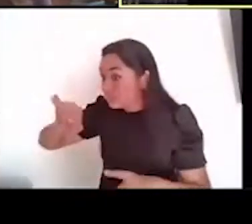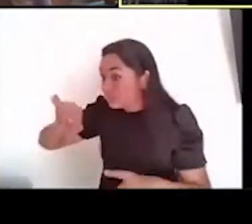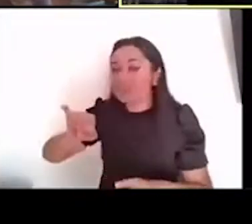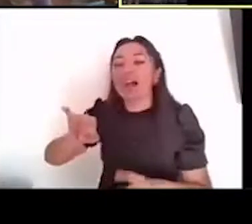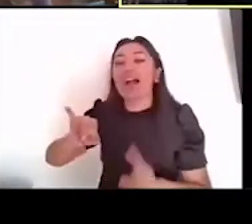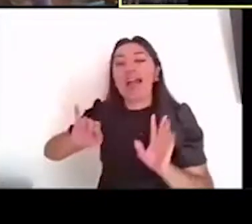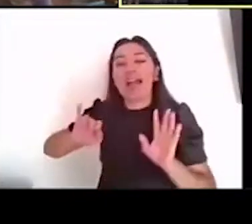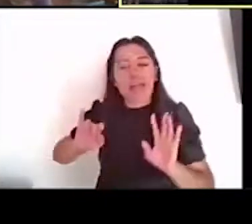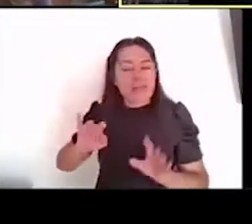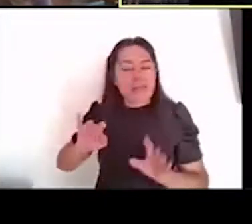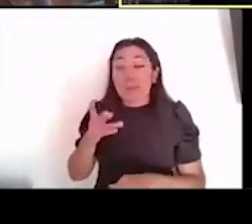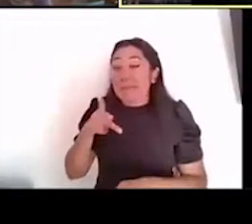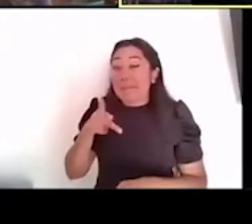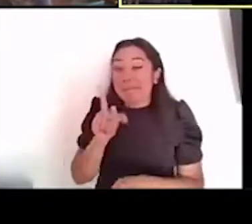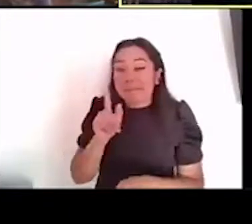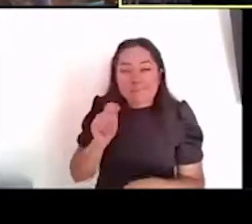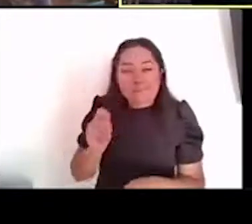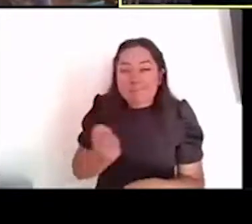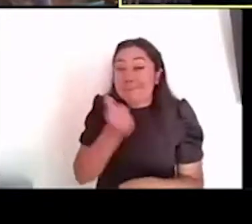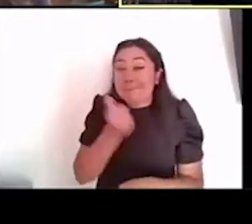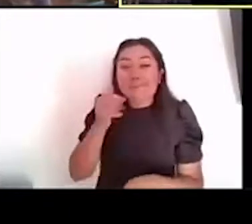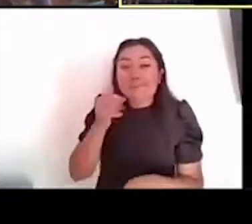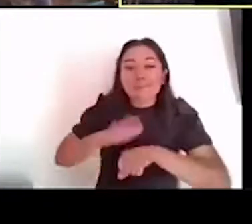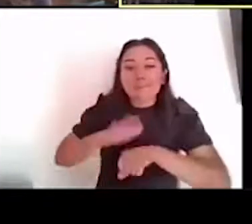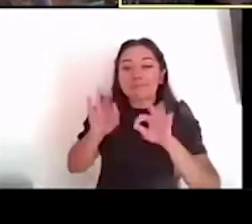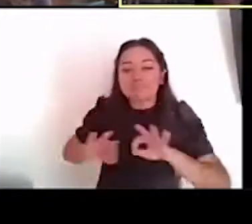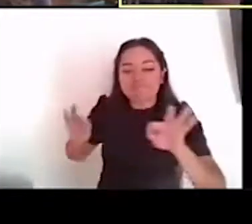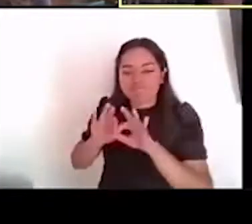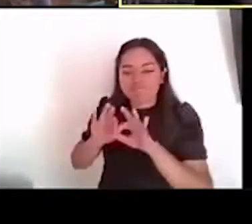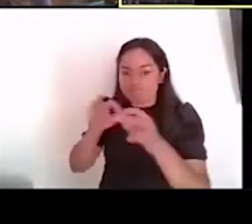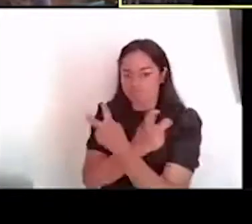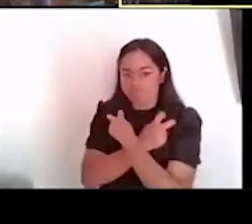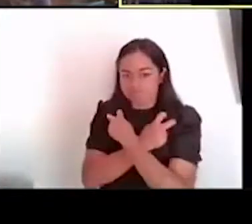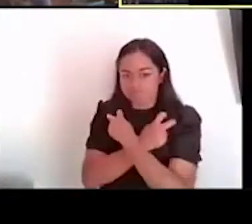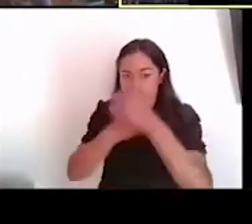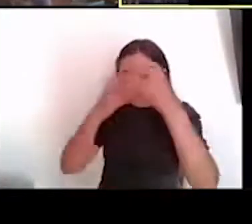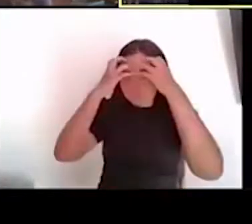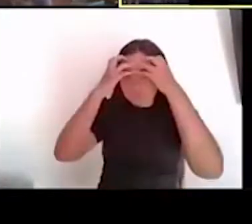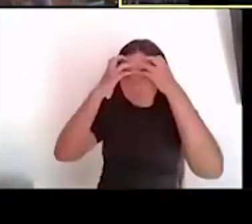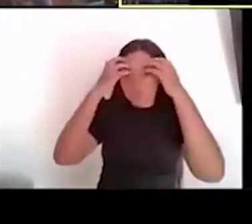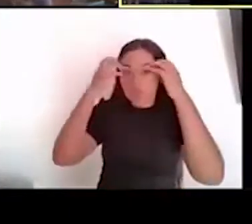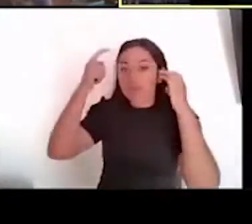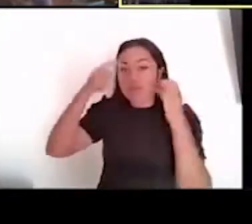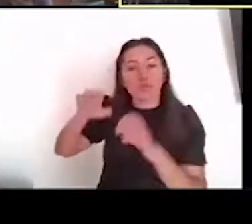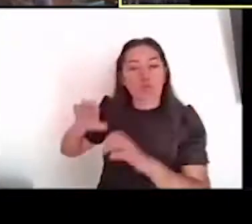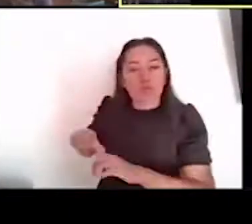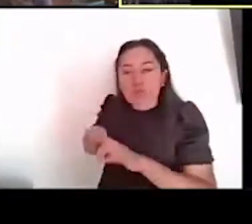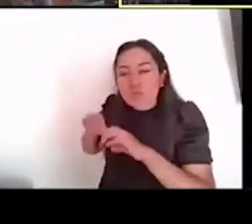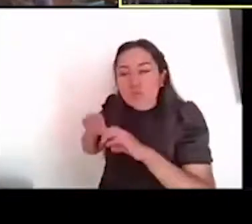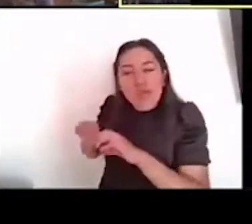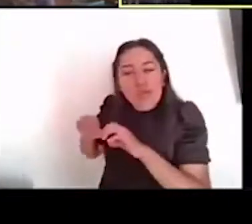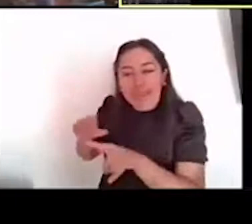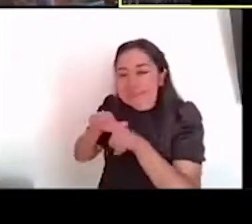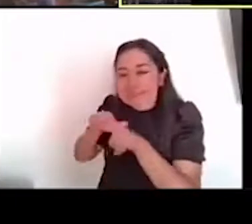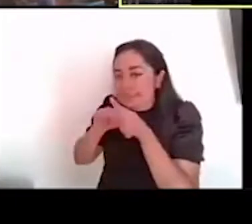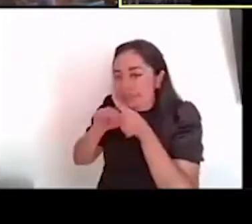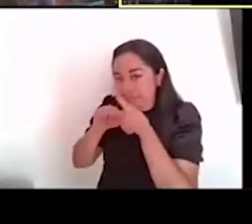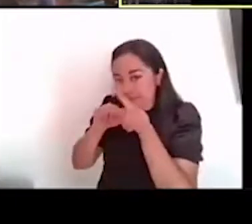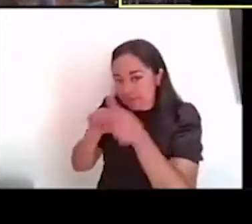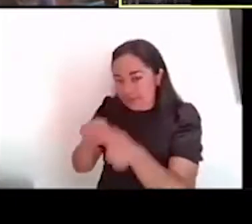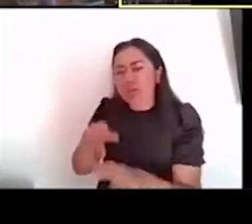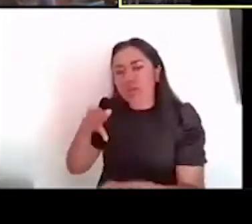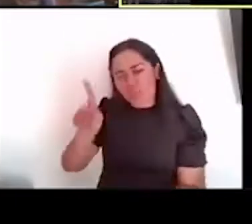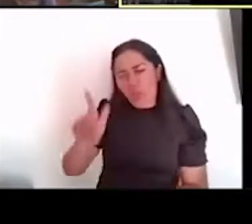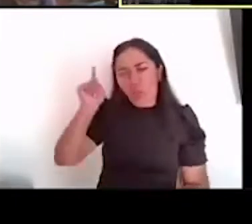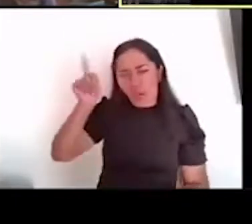lo más importante es protegerlos, estos cráneos, que son de material orgánico, y, pero, habrá también la posibilidad de poder